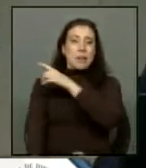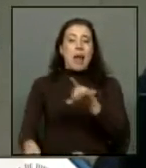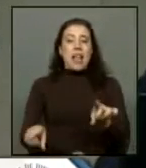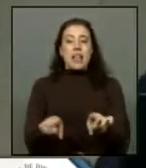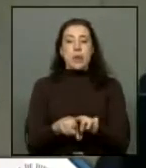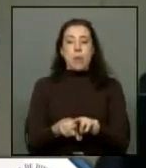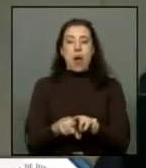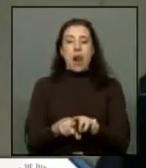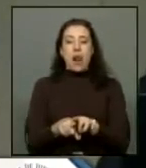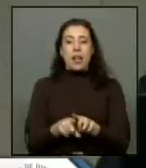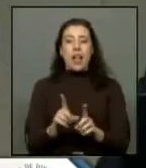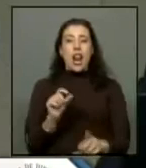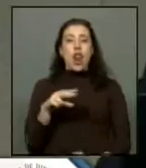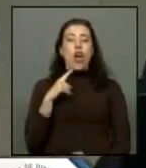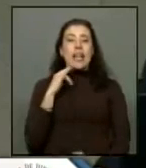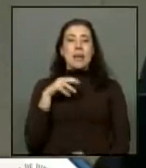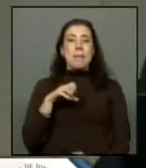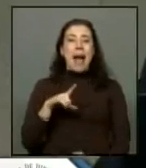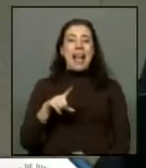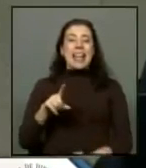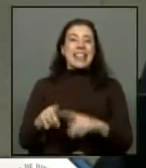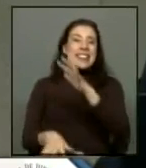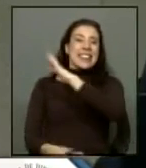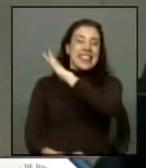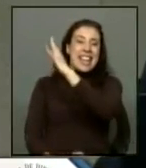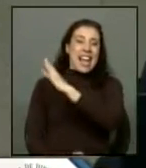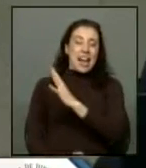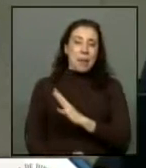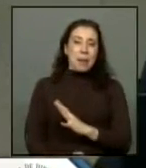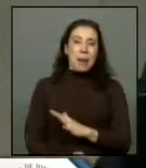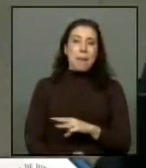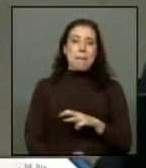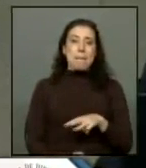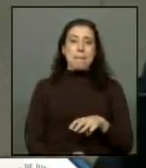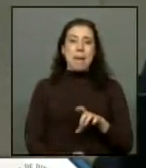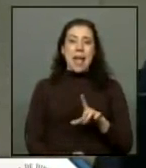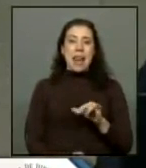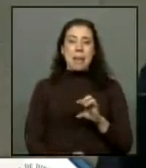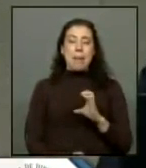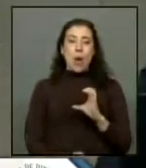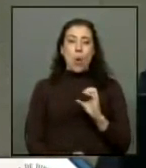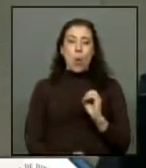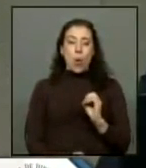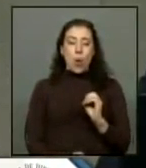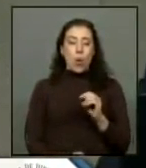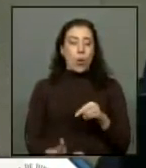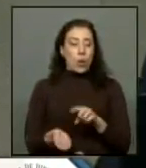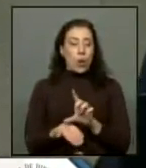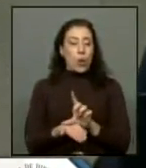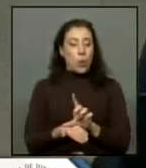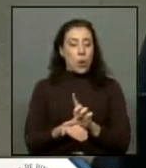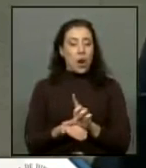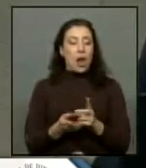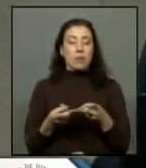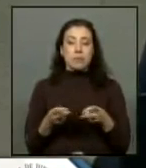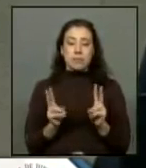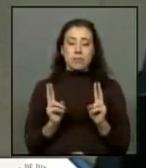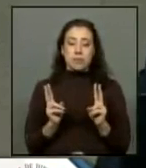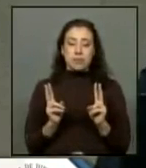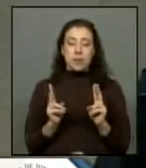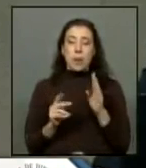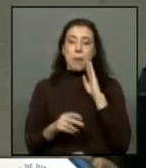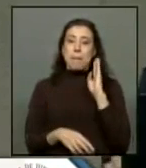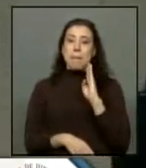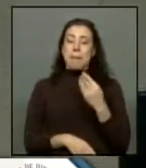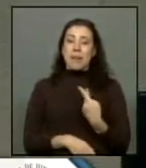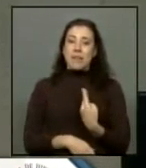en las comunas de Lonquimay, Tierra Amarilla, y Melipeuco, donde claramente estas zonas accedieron a estos